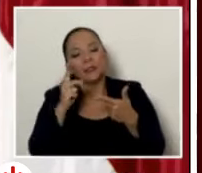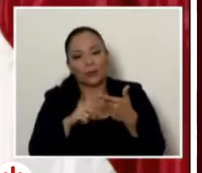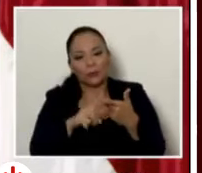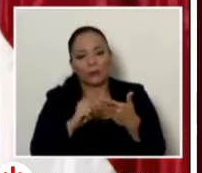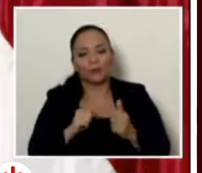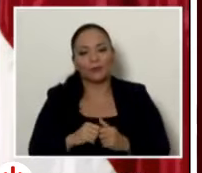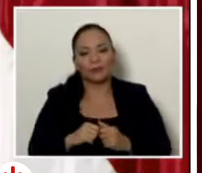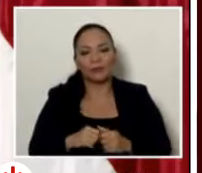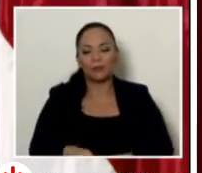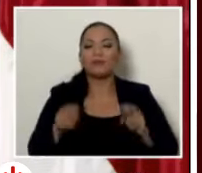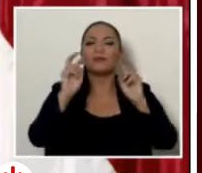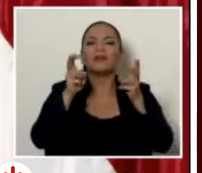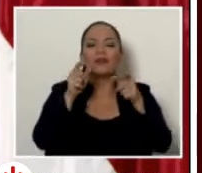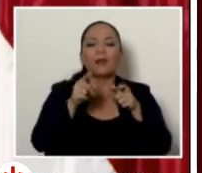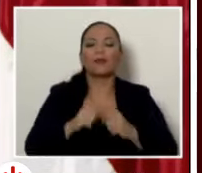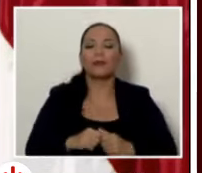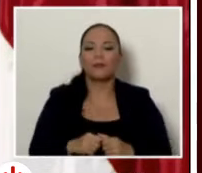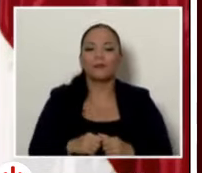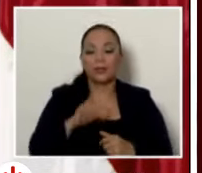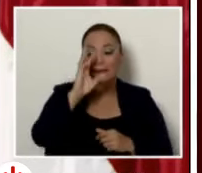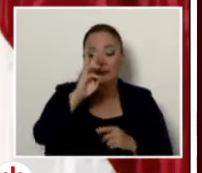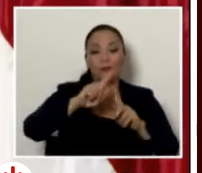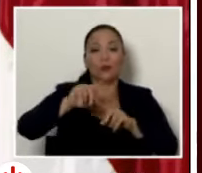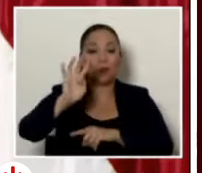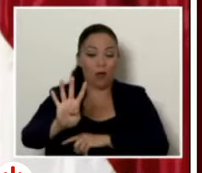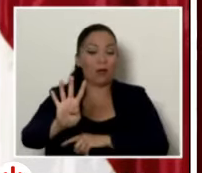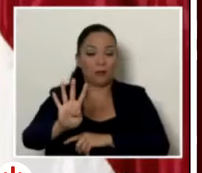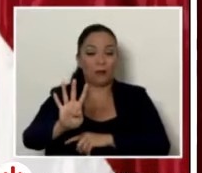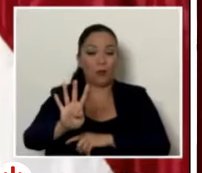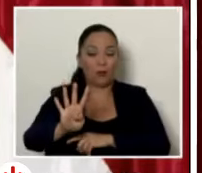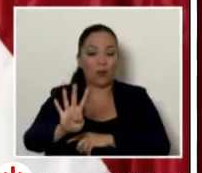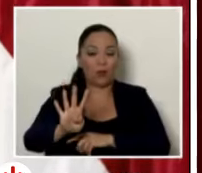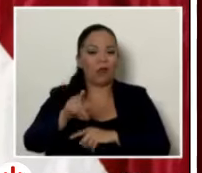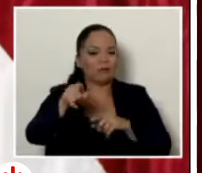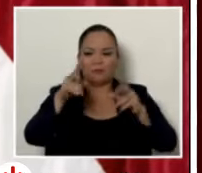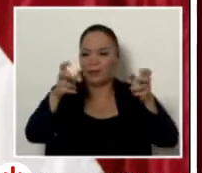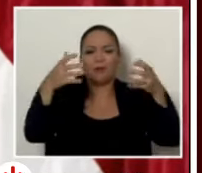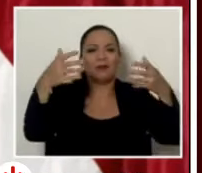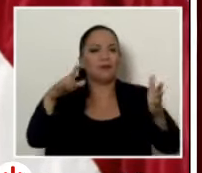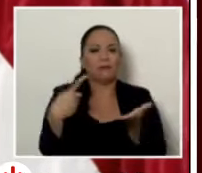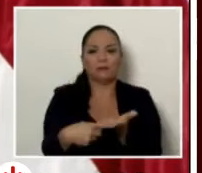sobre el tema del 6x4 está ampliamente discutido